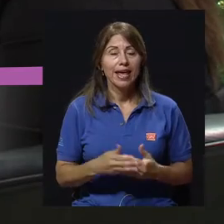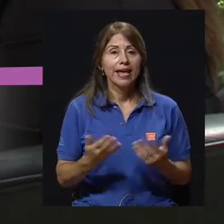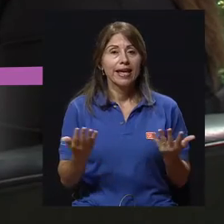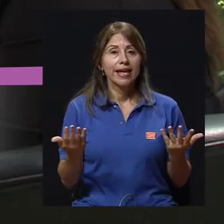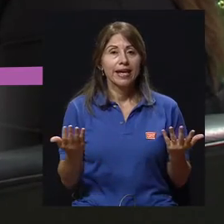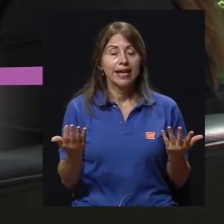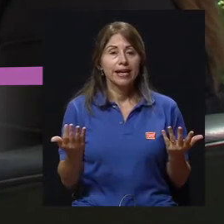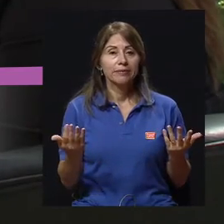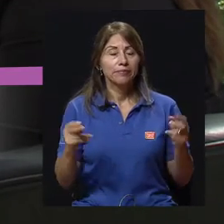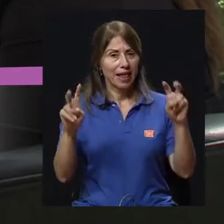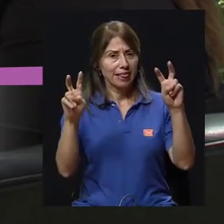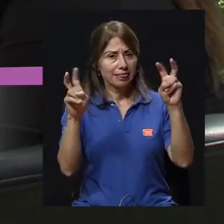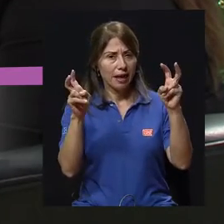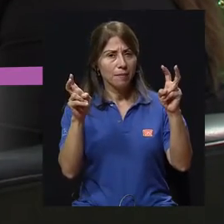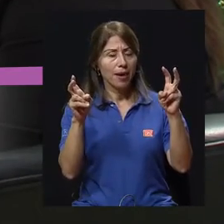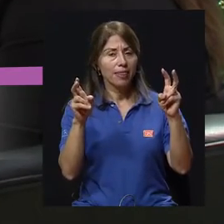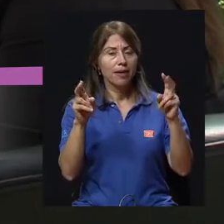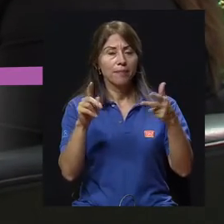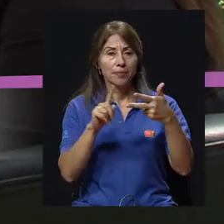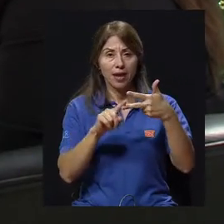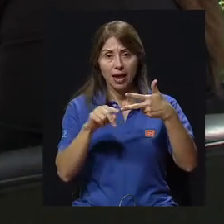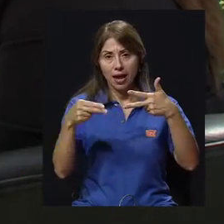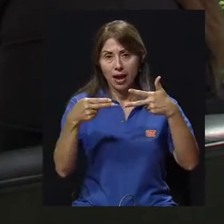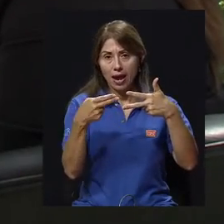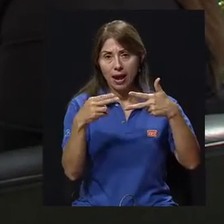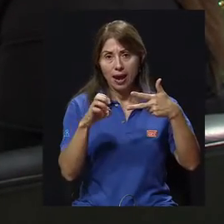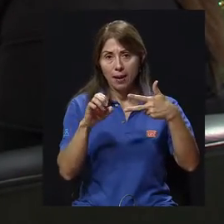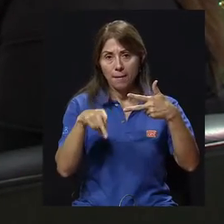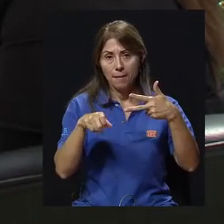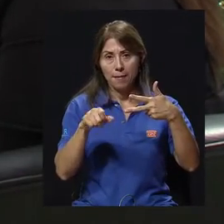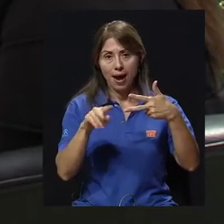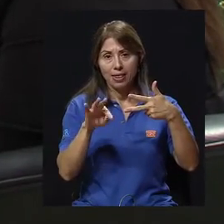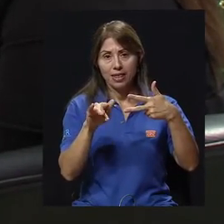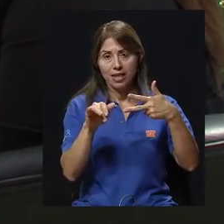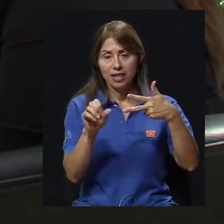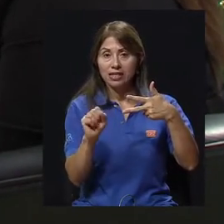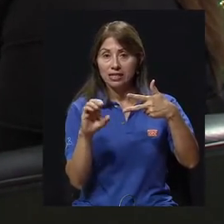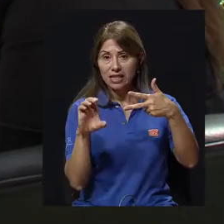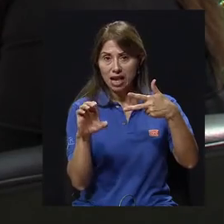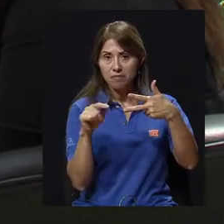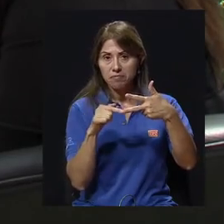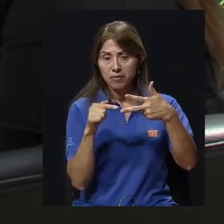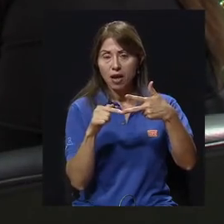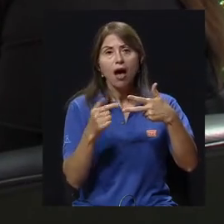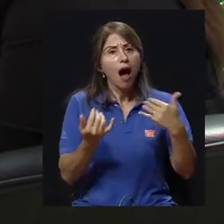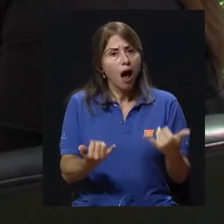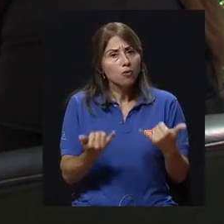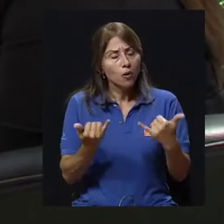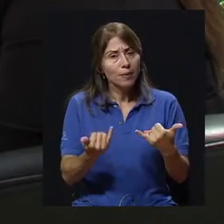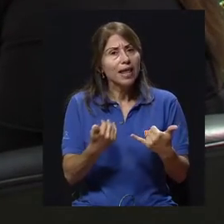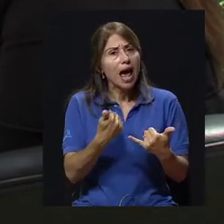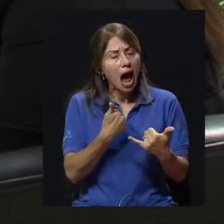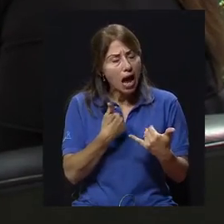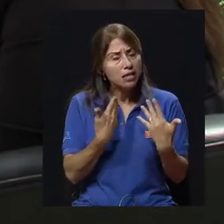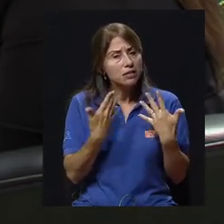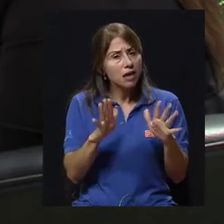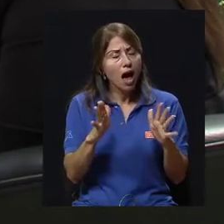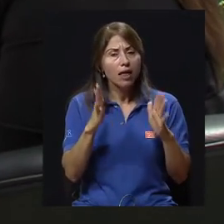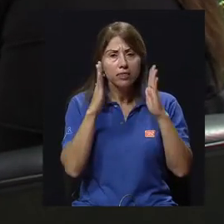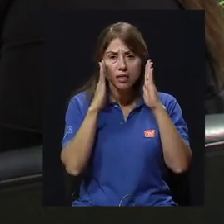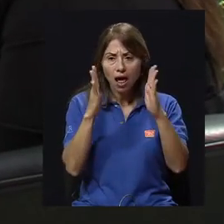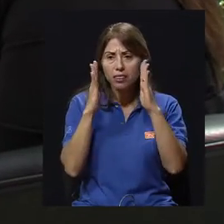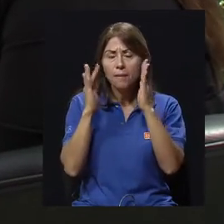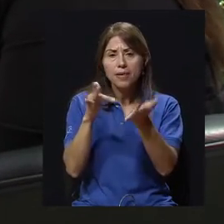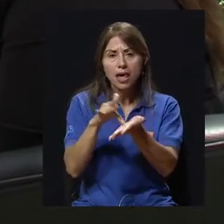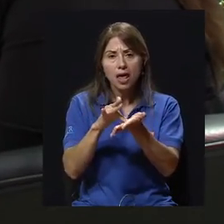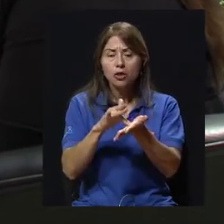El tema de la hepatitis C es que existe hoy día también tratamientos que cada vez han venido mejorando.